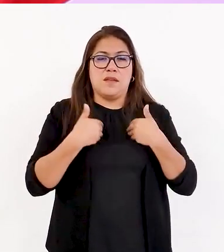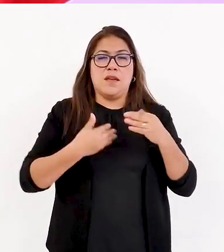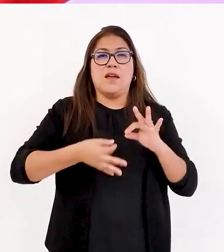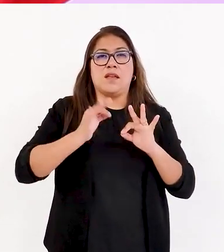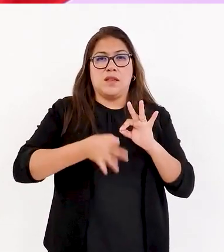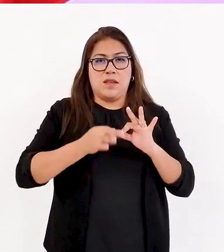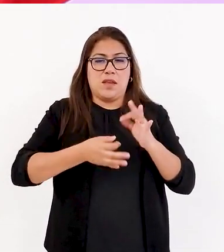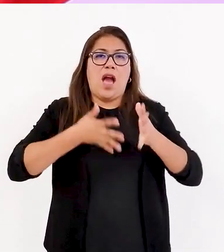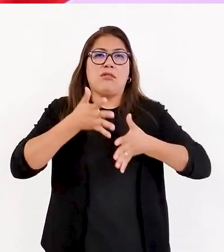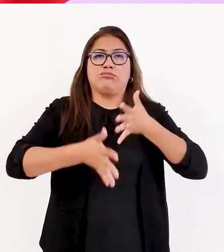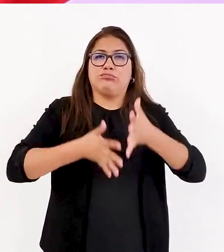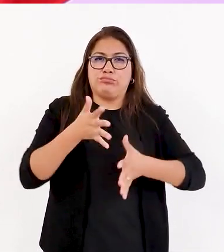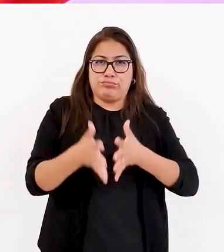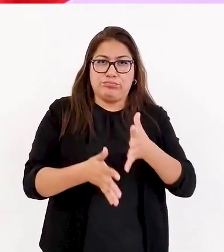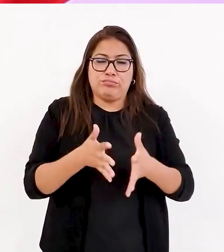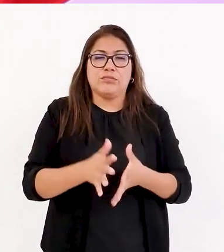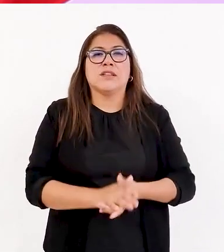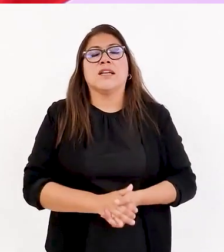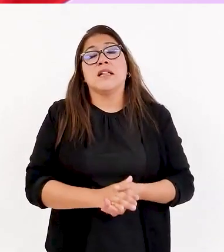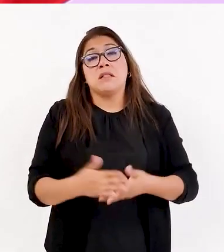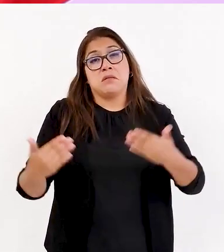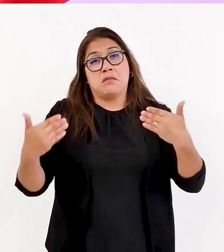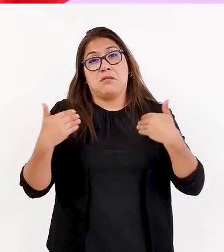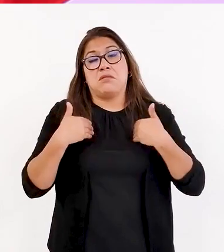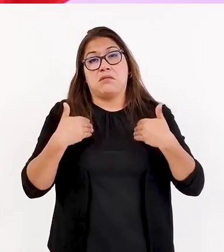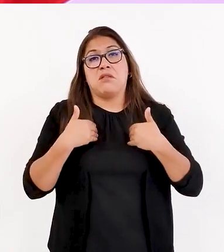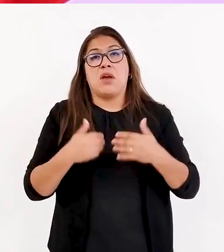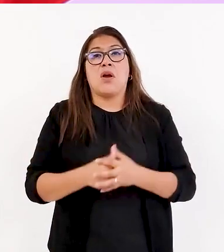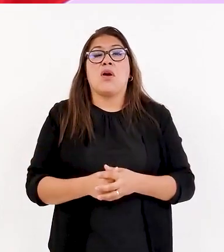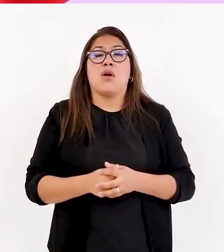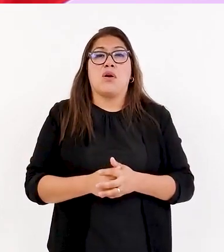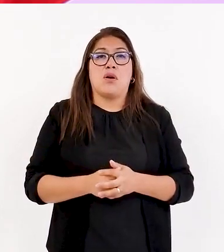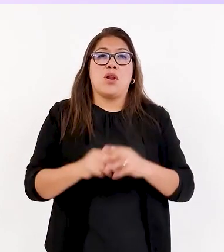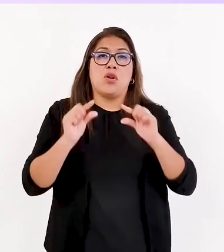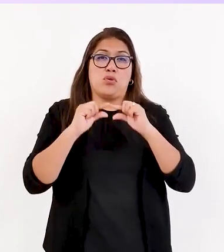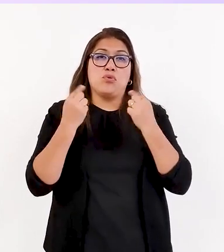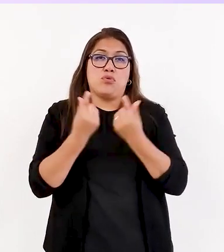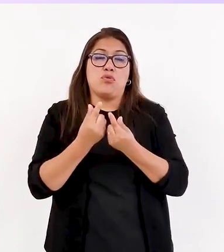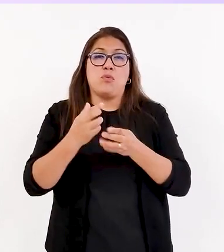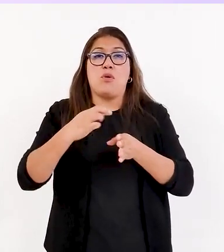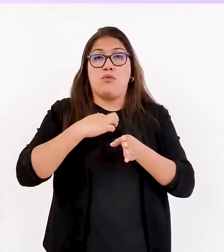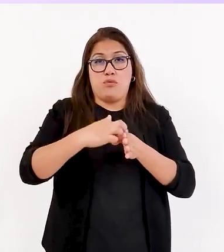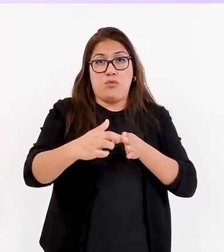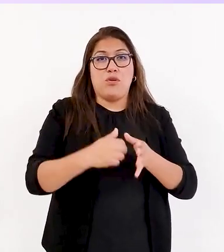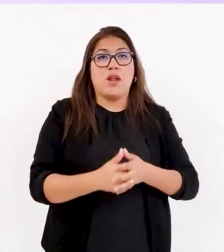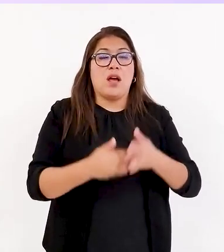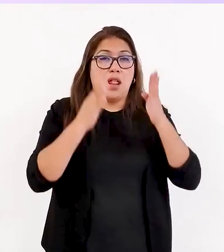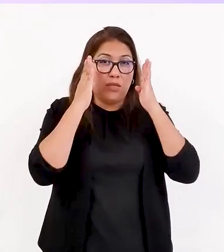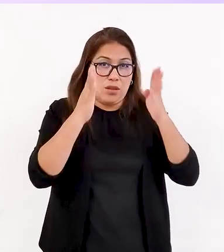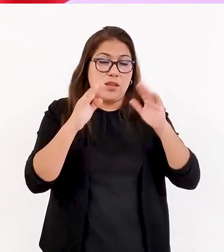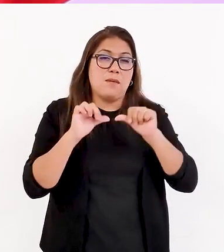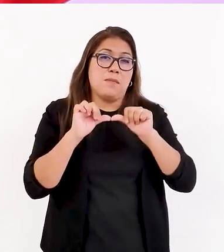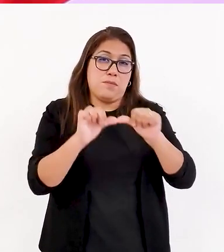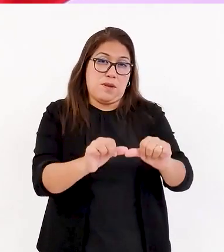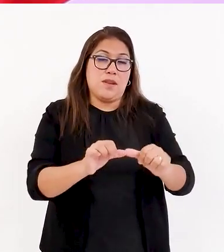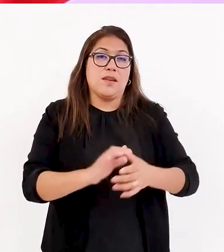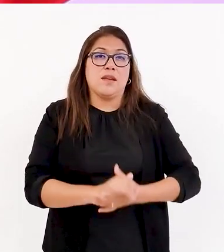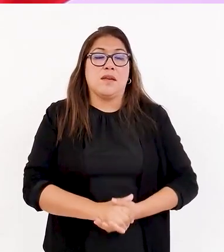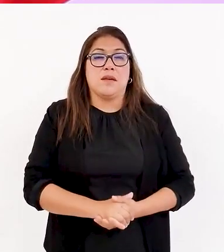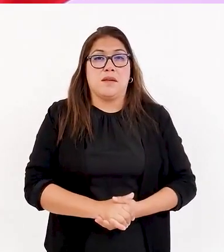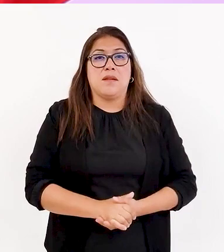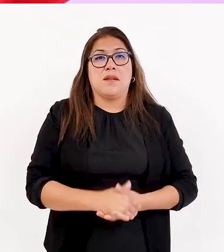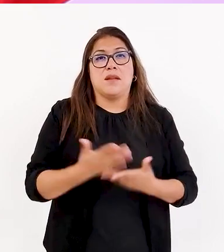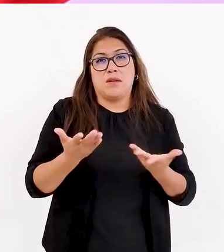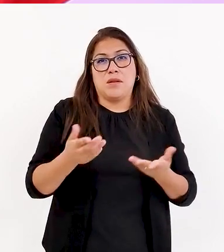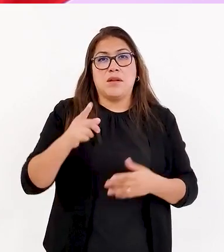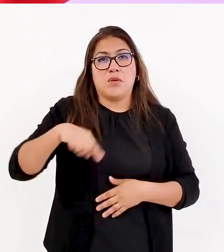intérpretes de lenguas de señas. Tenemos un grupo de profesionales en atención permanente, ¿no? Entonces,